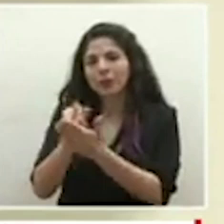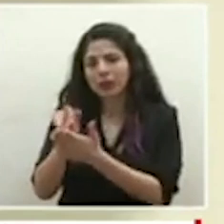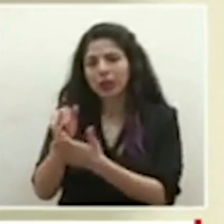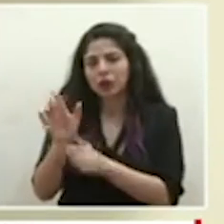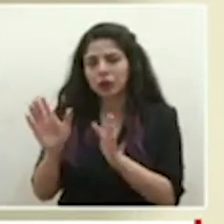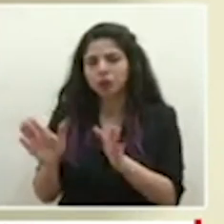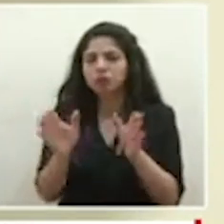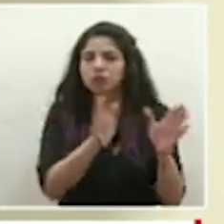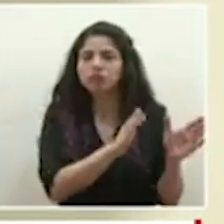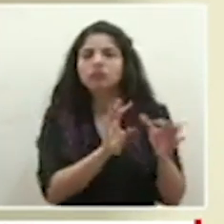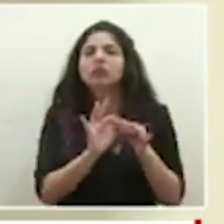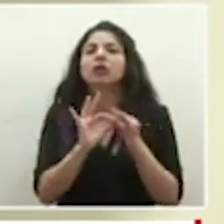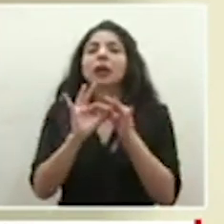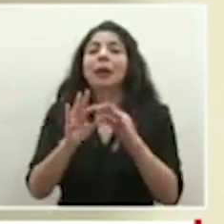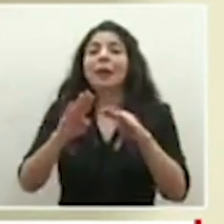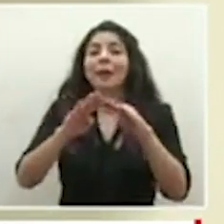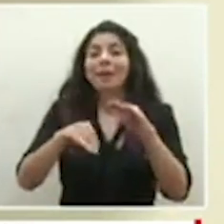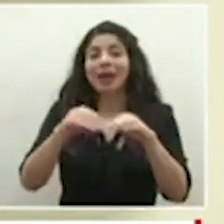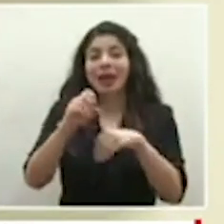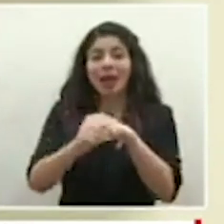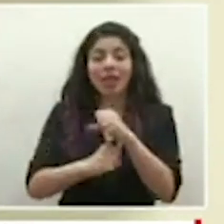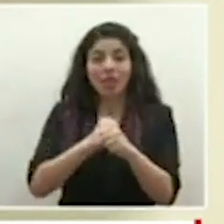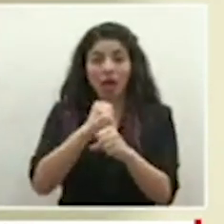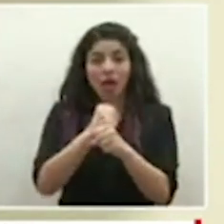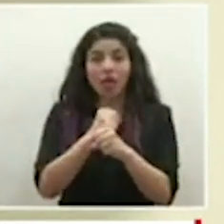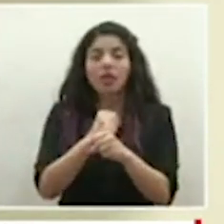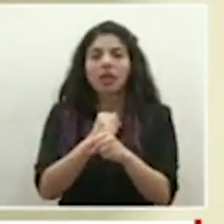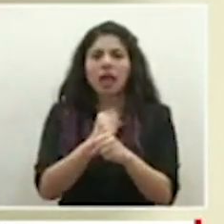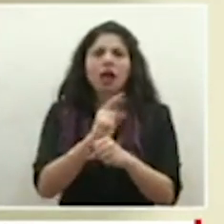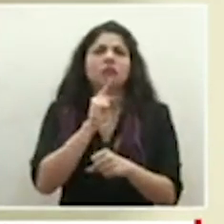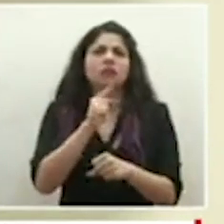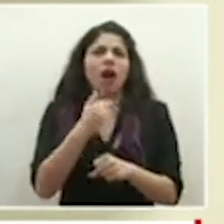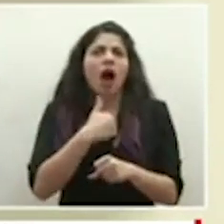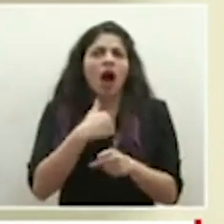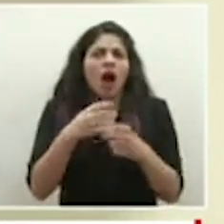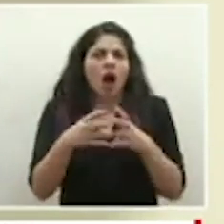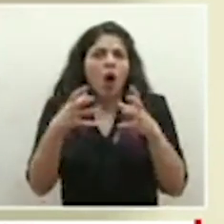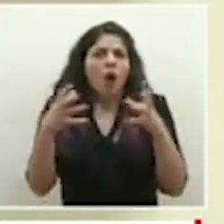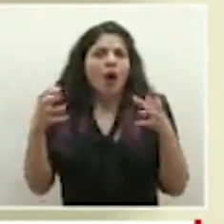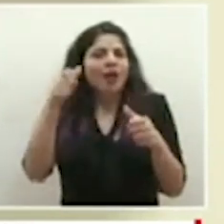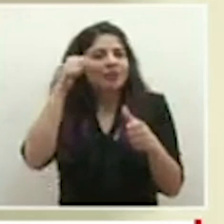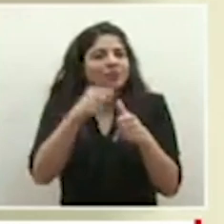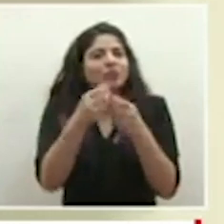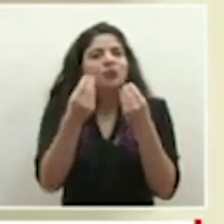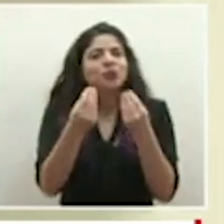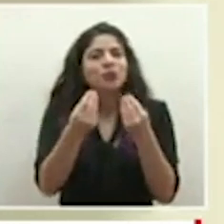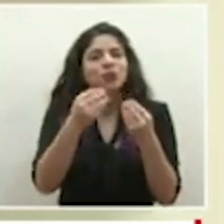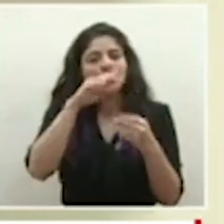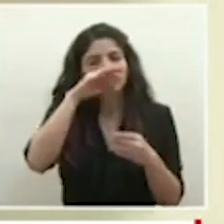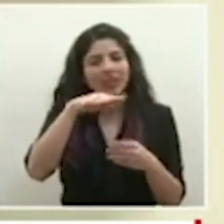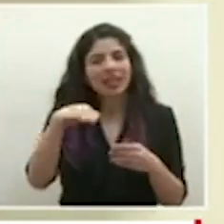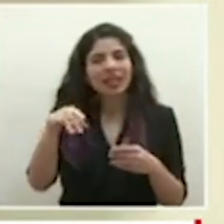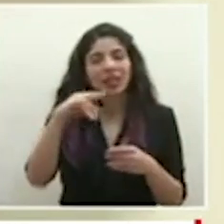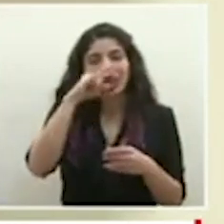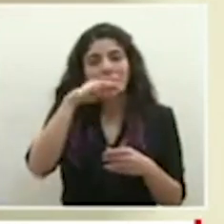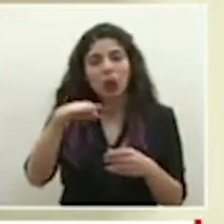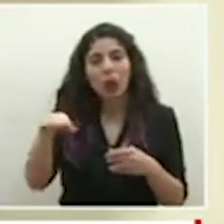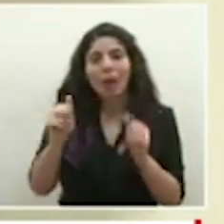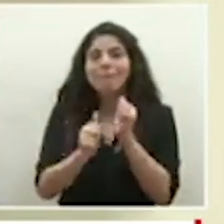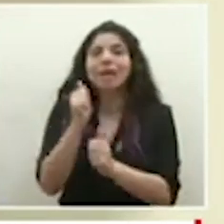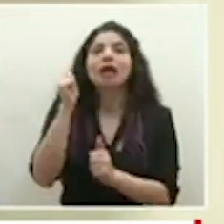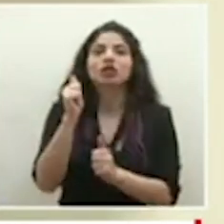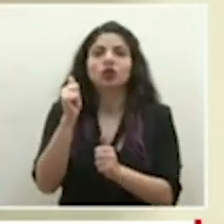con respecto a los menores de edad es cierto que ha habido un incremento recordemos que muchos de ellos justamente se dan la gran mayoría